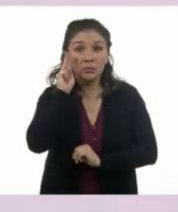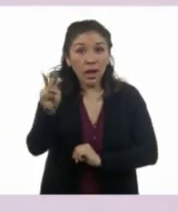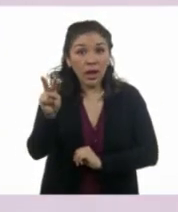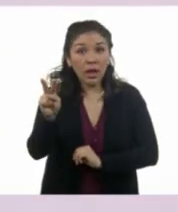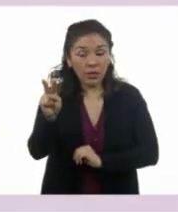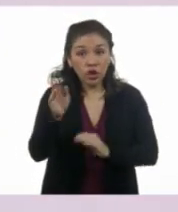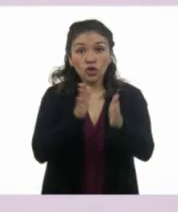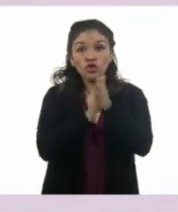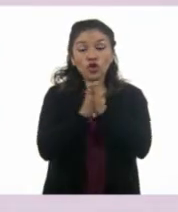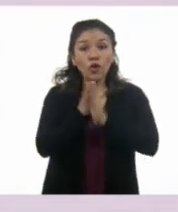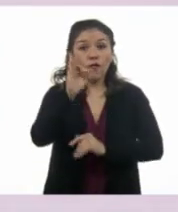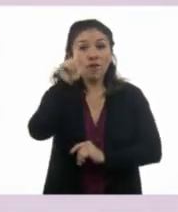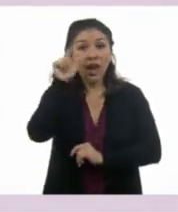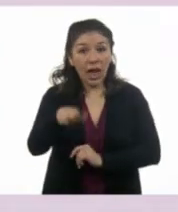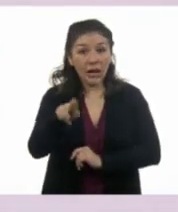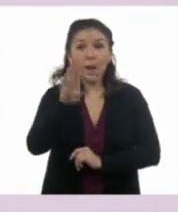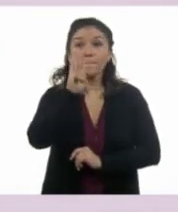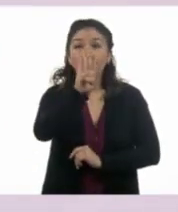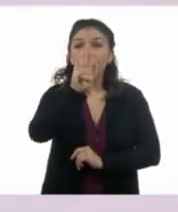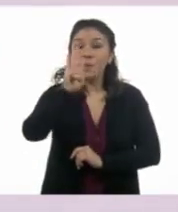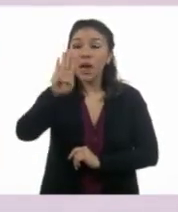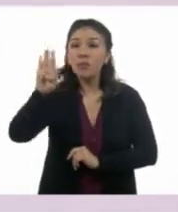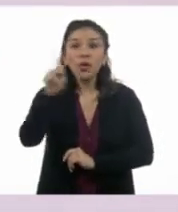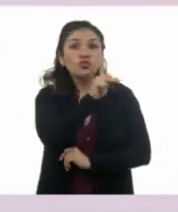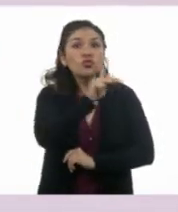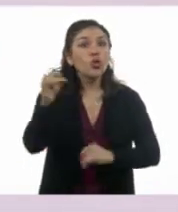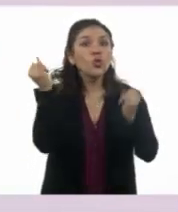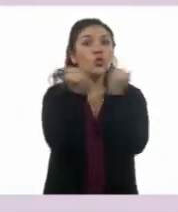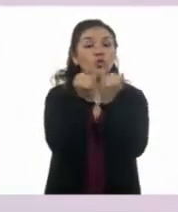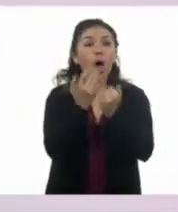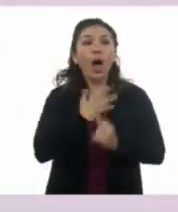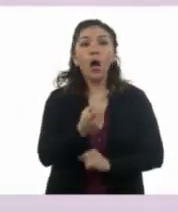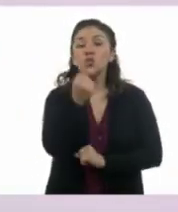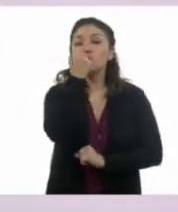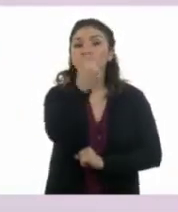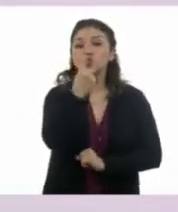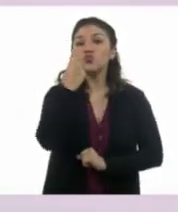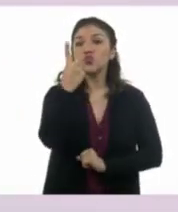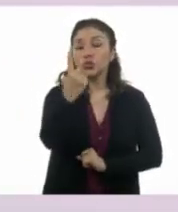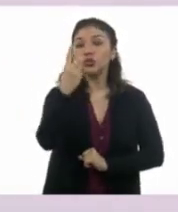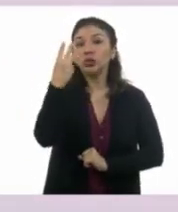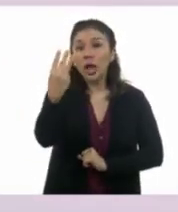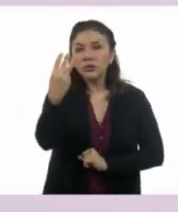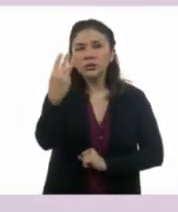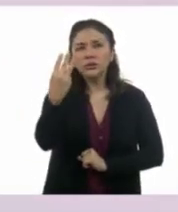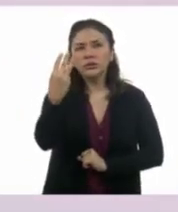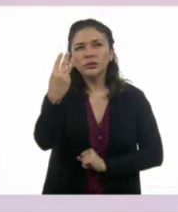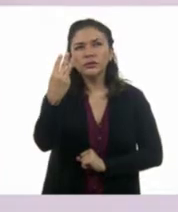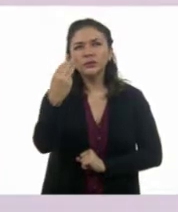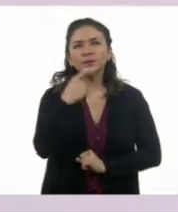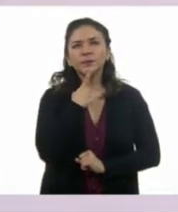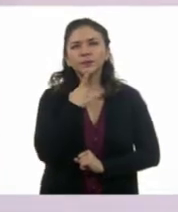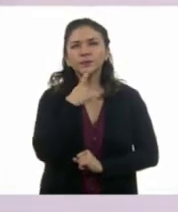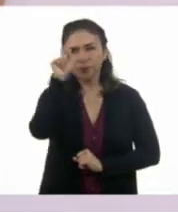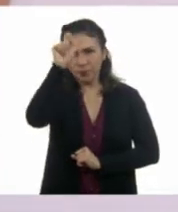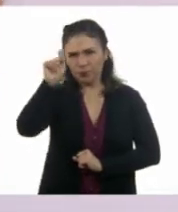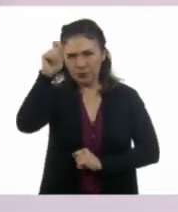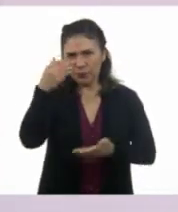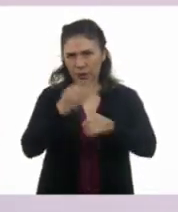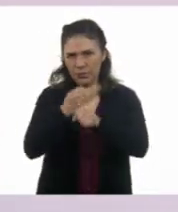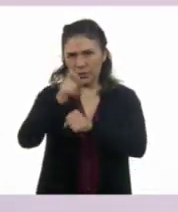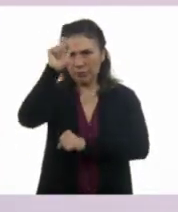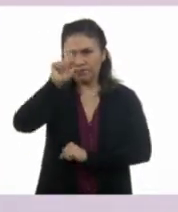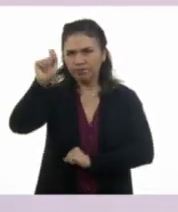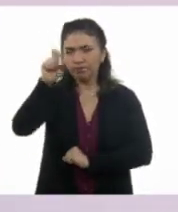Chocoflan, la respuesta B, todos contestaron y tenemos uno, dos, tres. Vamos a anotarlo aquí al lado. Vamos a anotar.